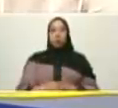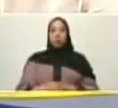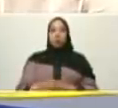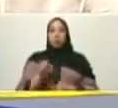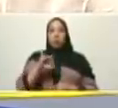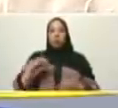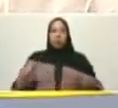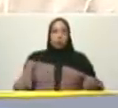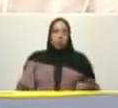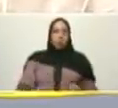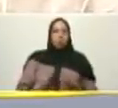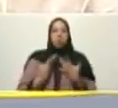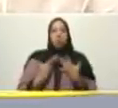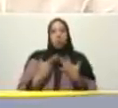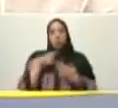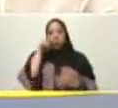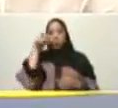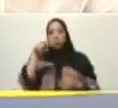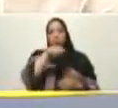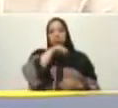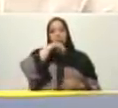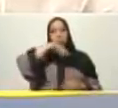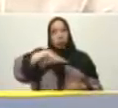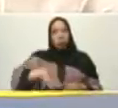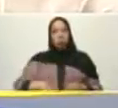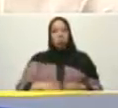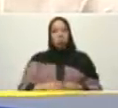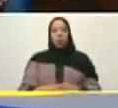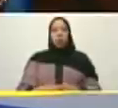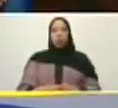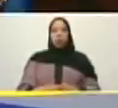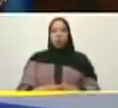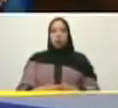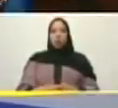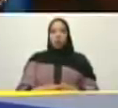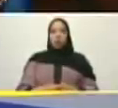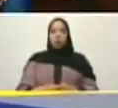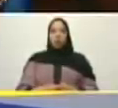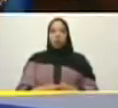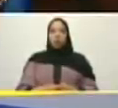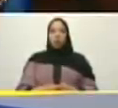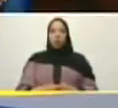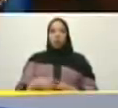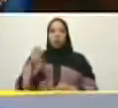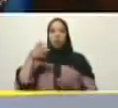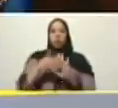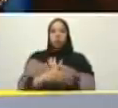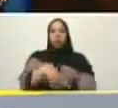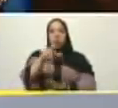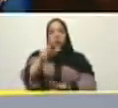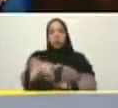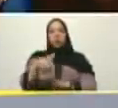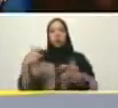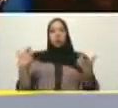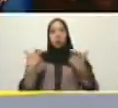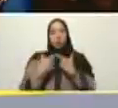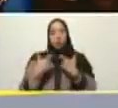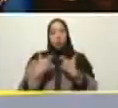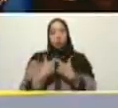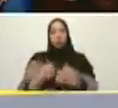hay poder popular también hay victoria que lo sepan los que tienen que saberlo y los que se hacen que no lo saben que lo sepan también